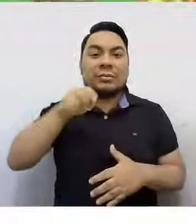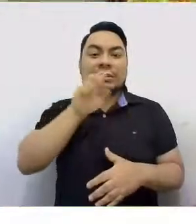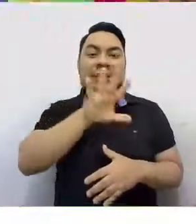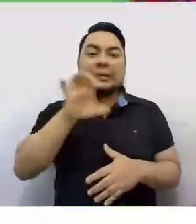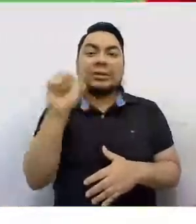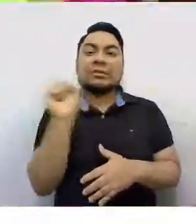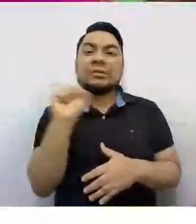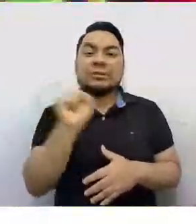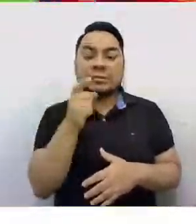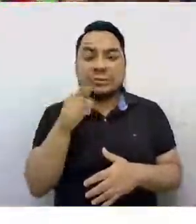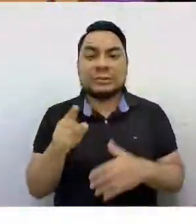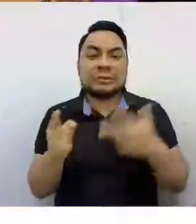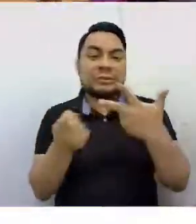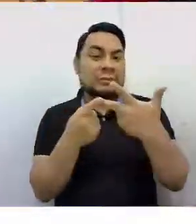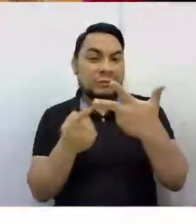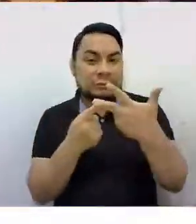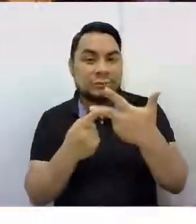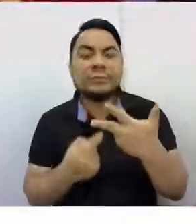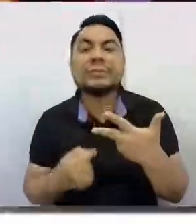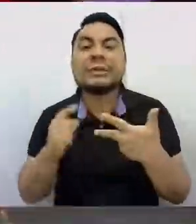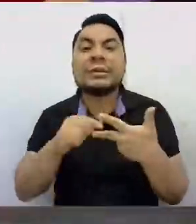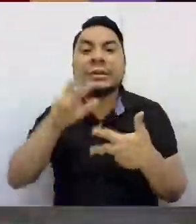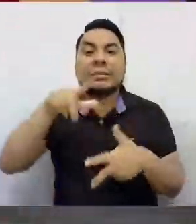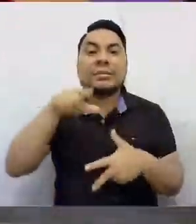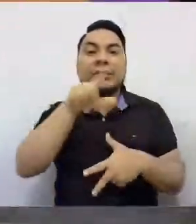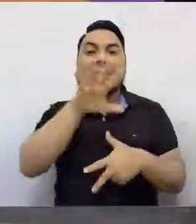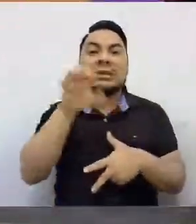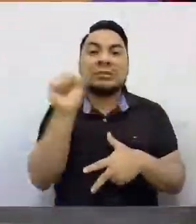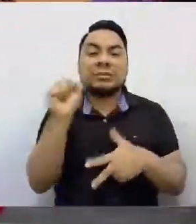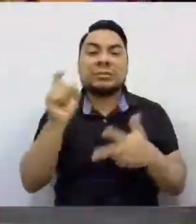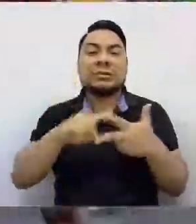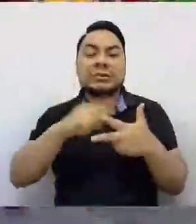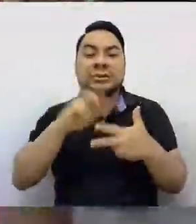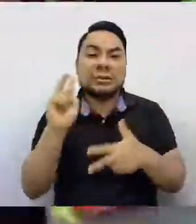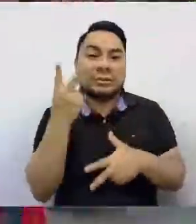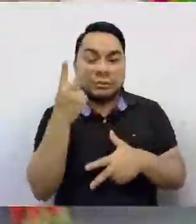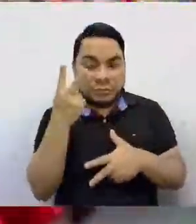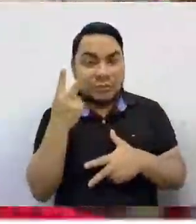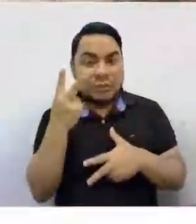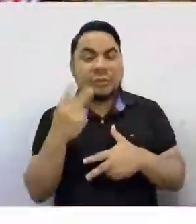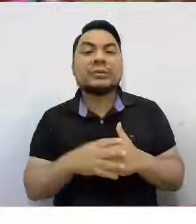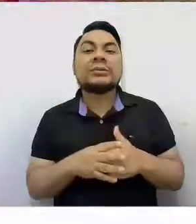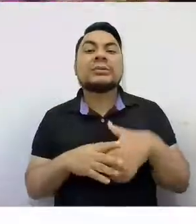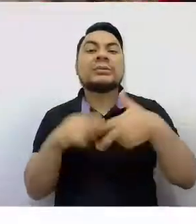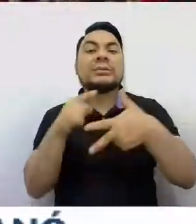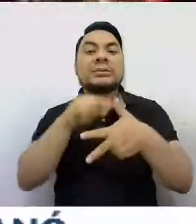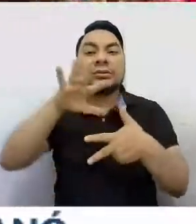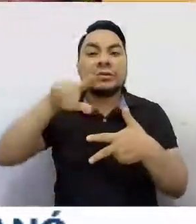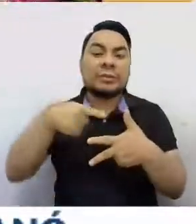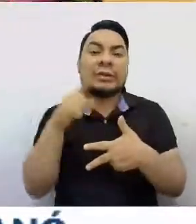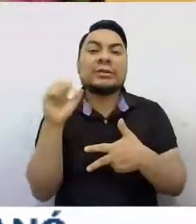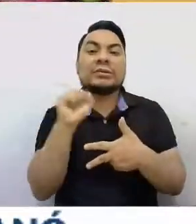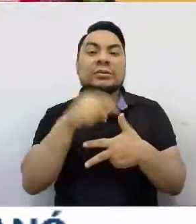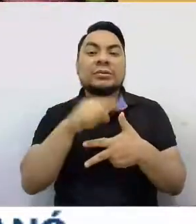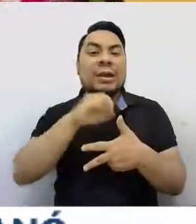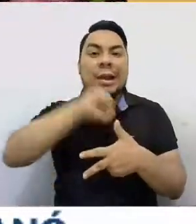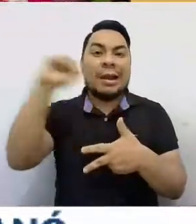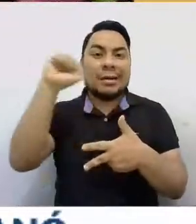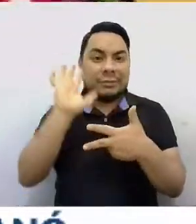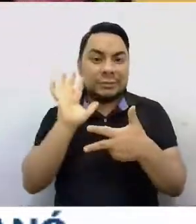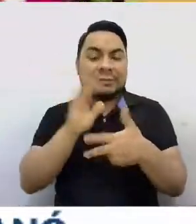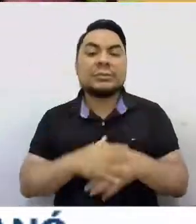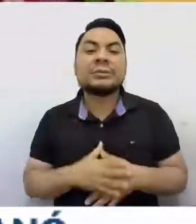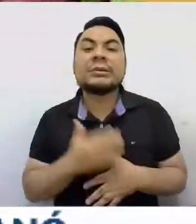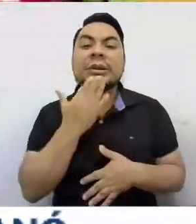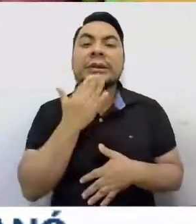tercer lugar, 3.500 soles para el segundo lugar y 5.000 soles para el ganador. Precisamente, quien se